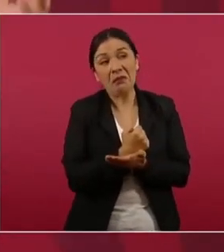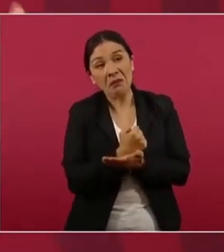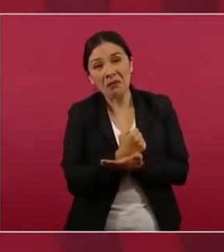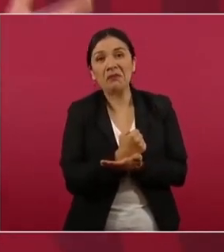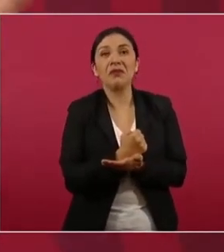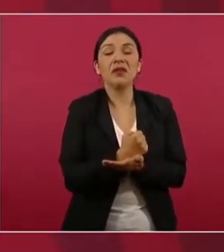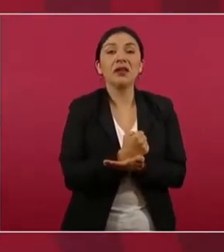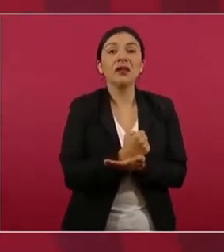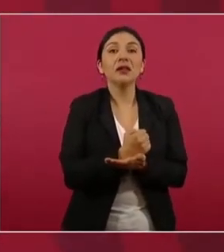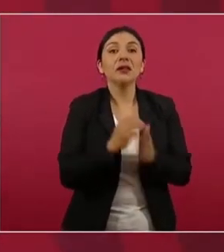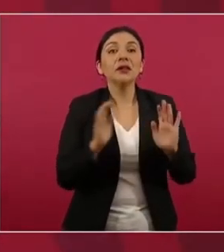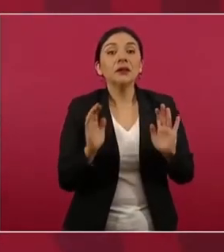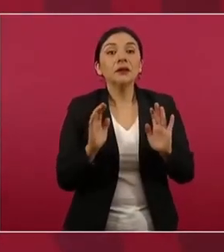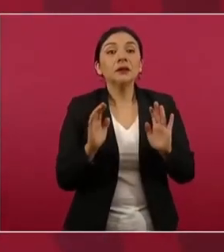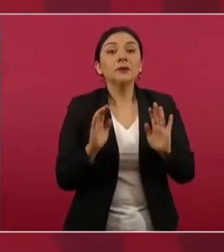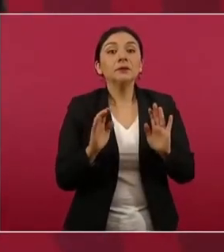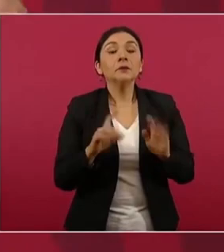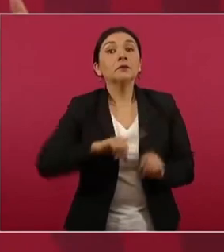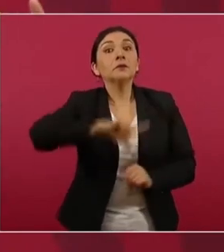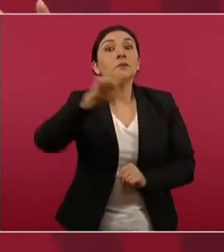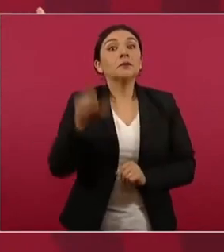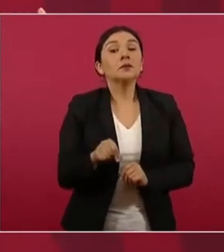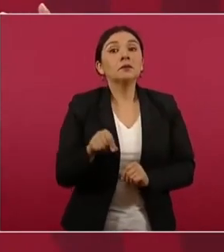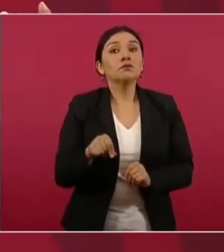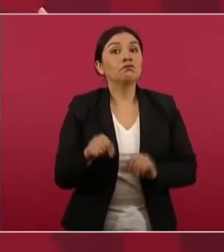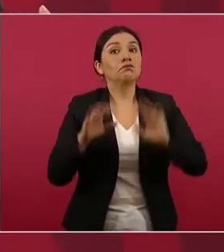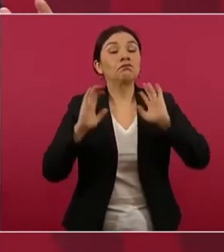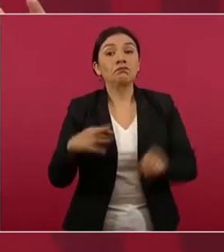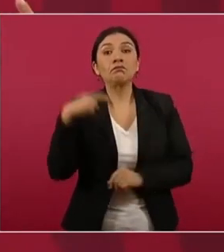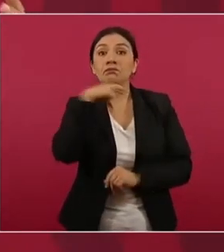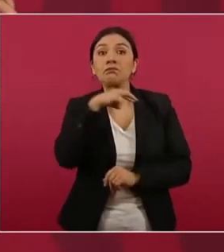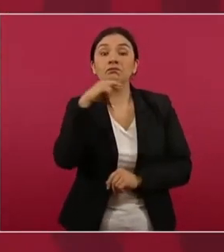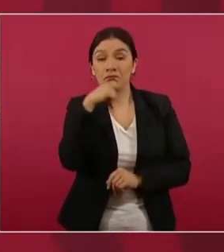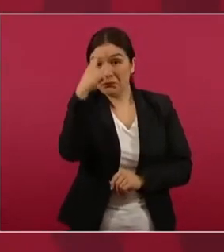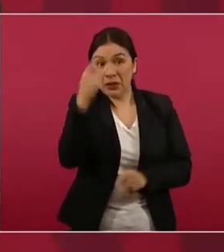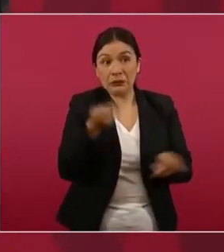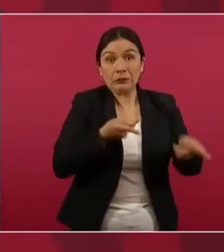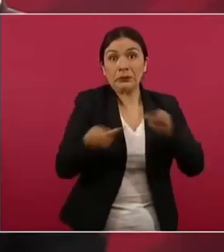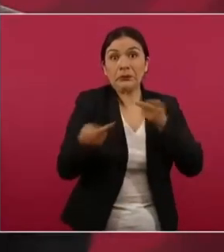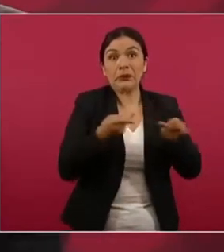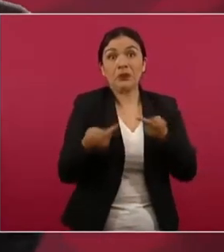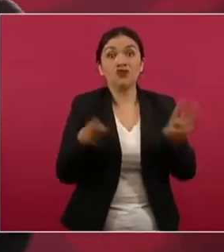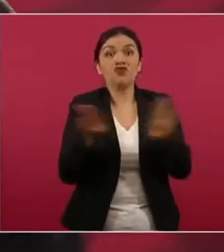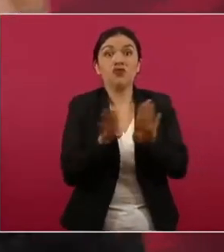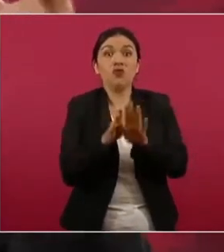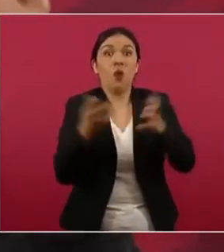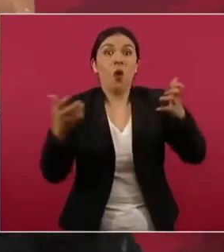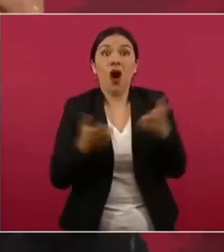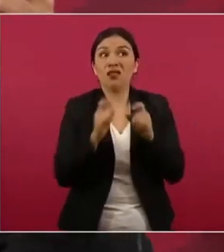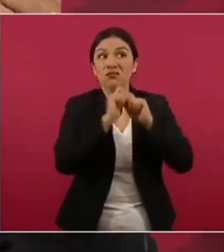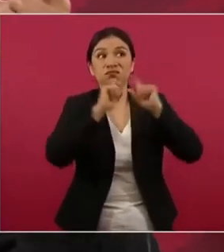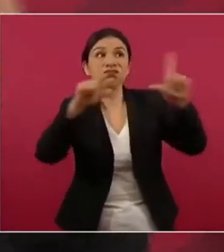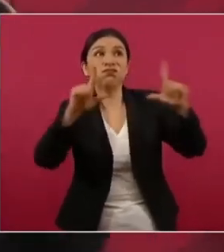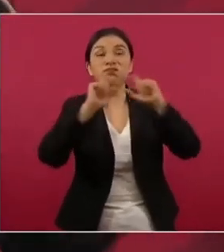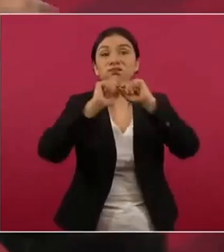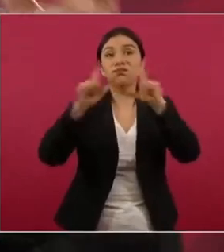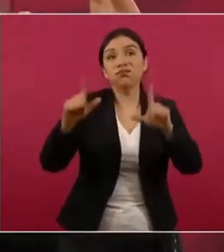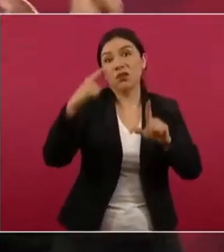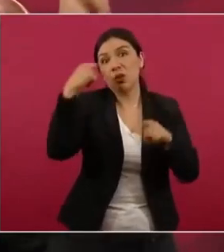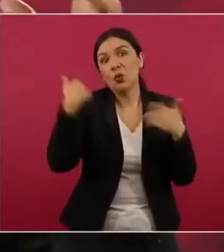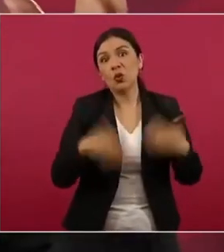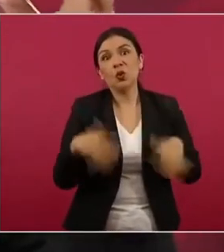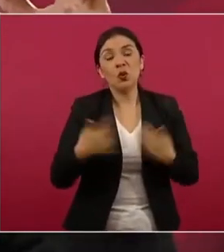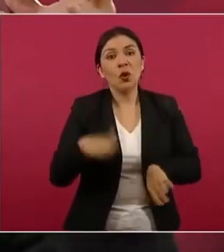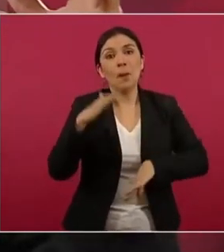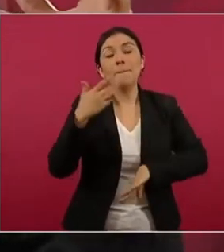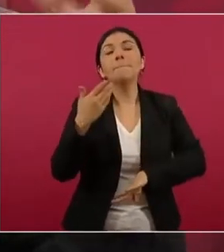preparan actos espectaculares para